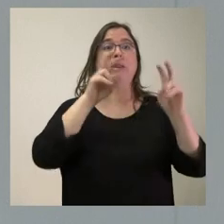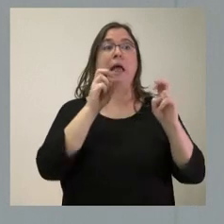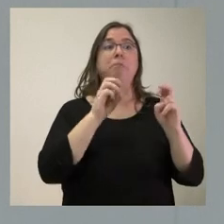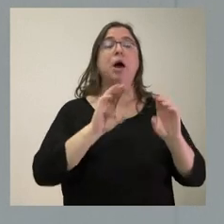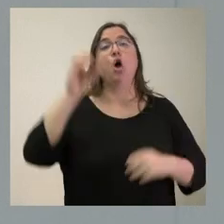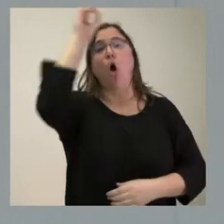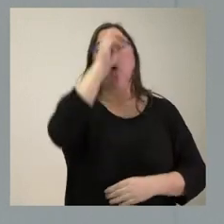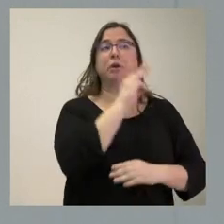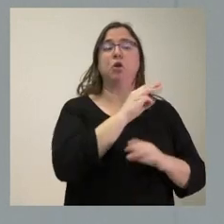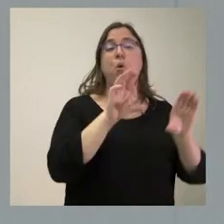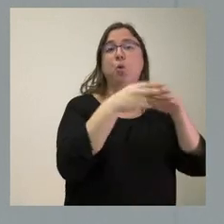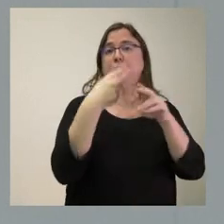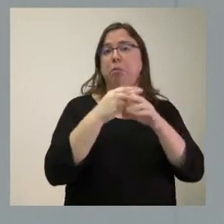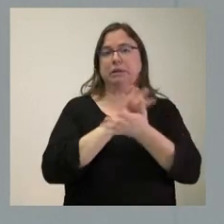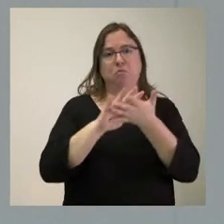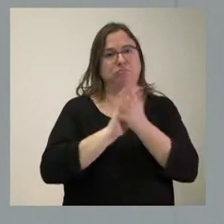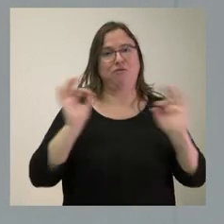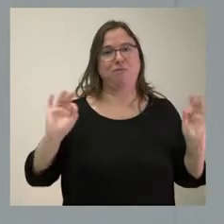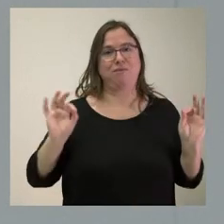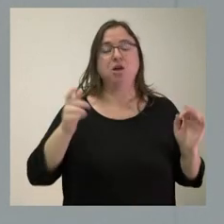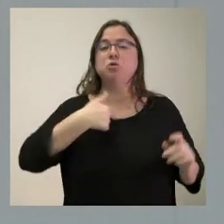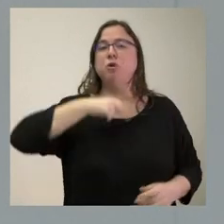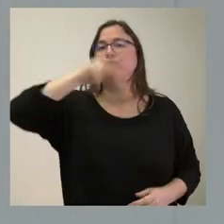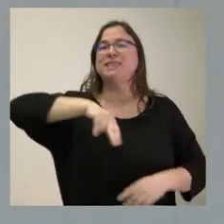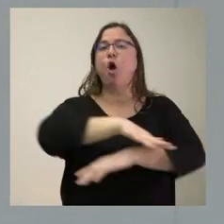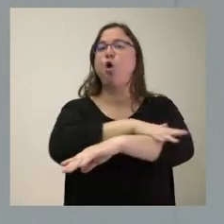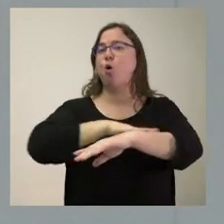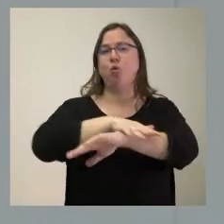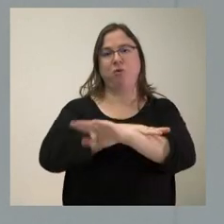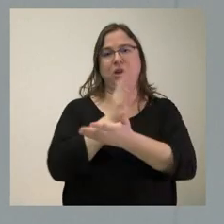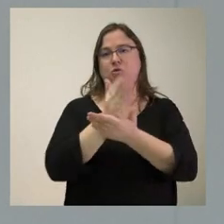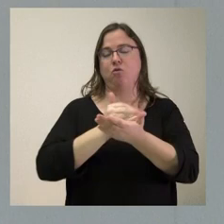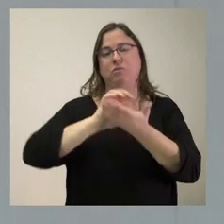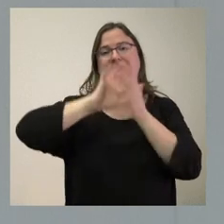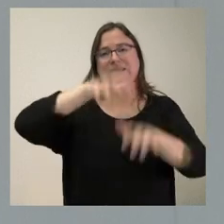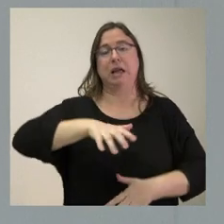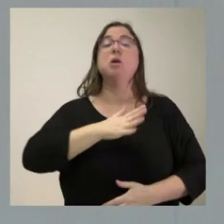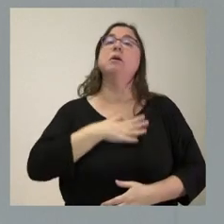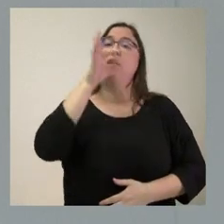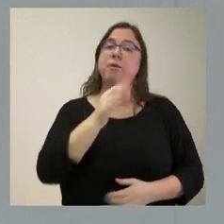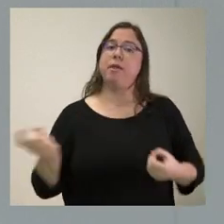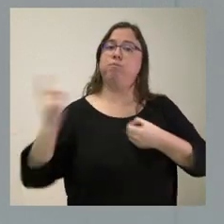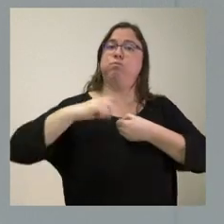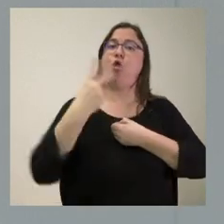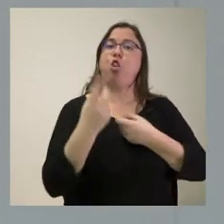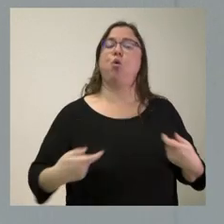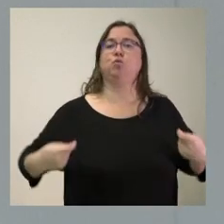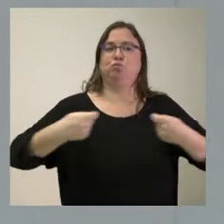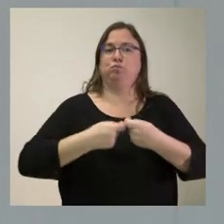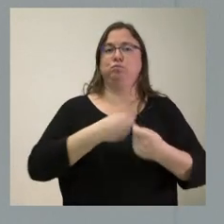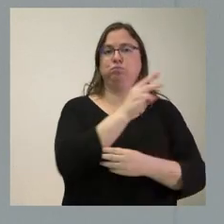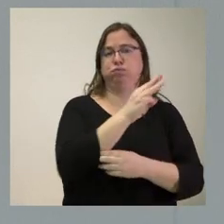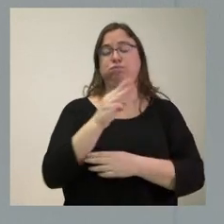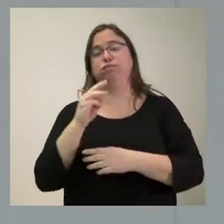políticos no hablamos. Nosotros somos el gobierno de Castilla y León. Es un gobierno que es verdad que está formado por dos partidos políticos, pero lo que hacemos, lógicamente,